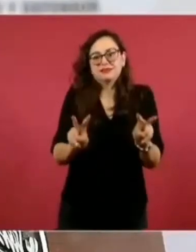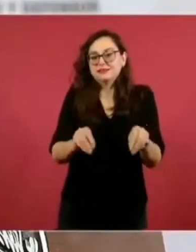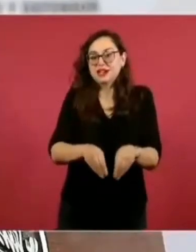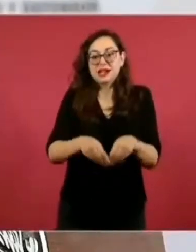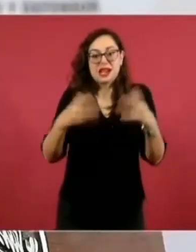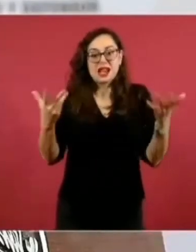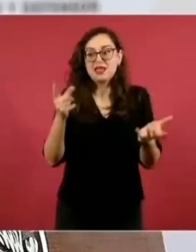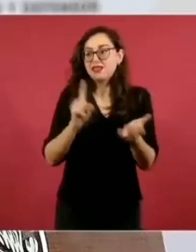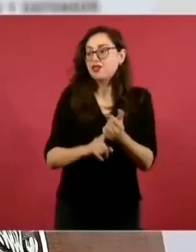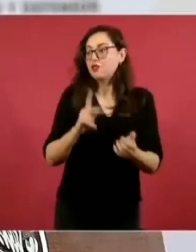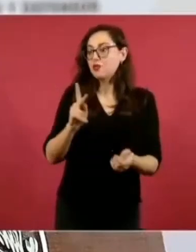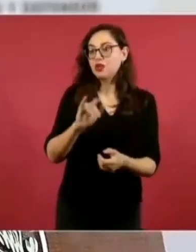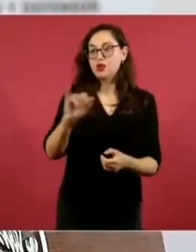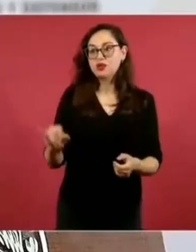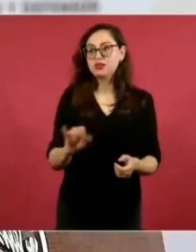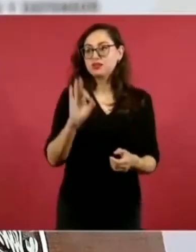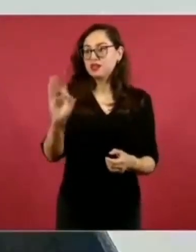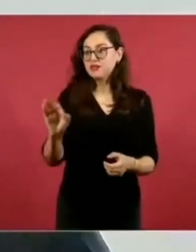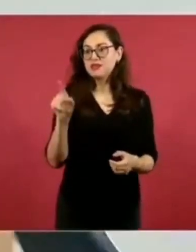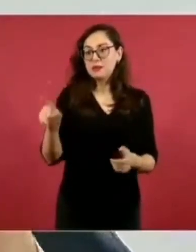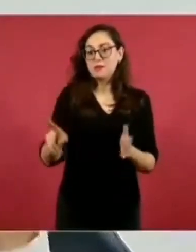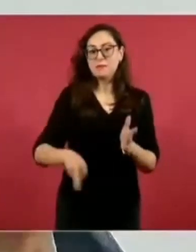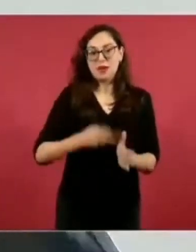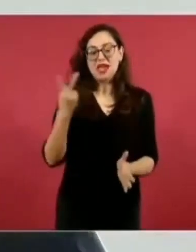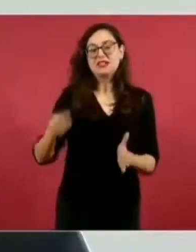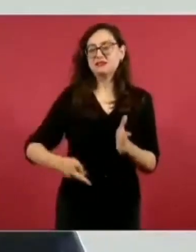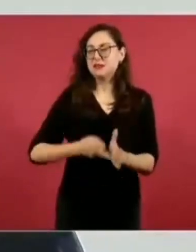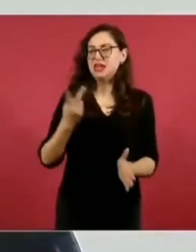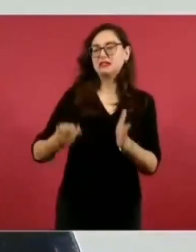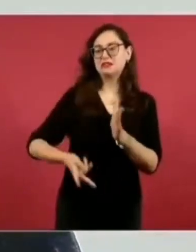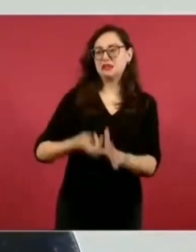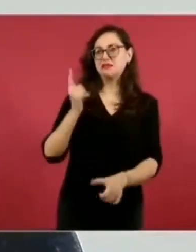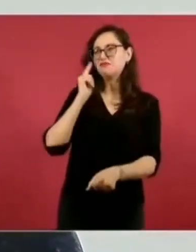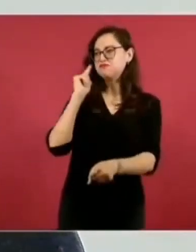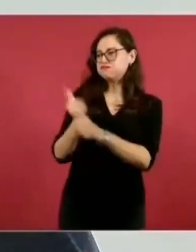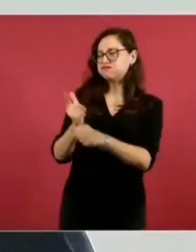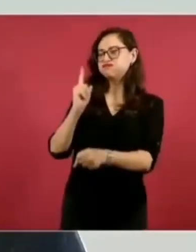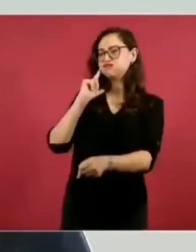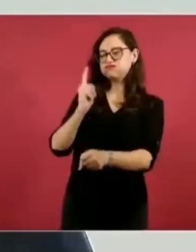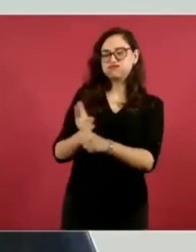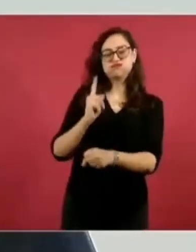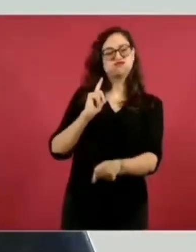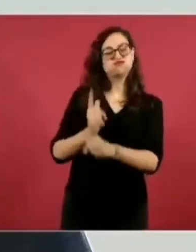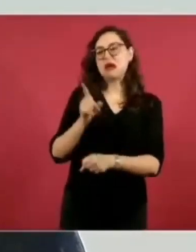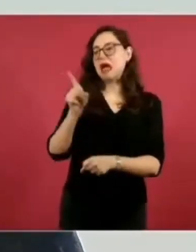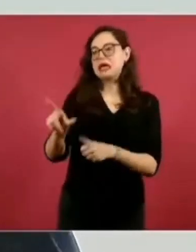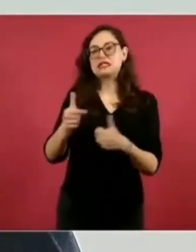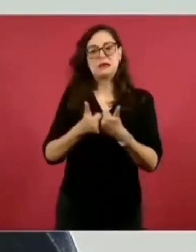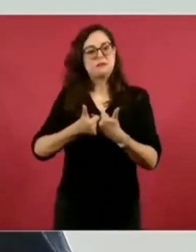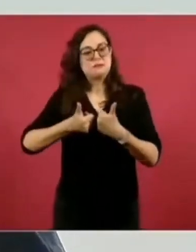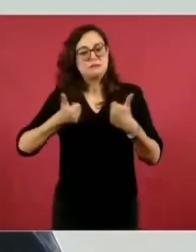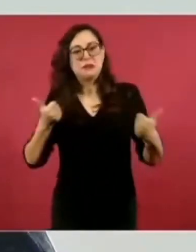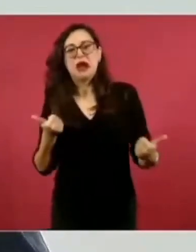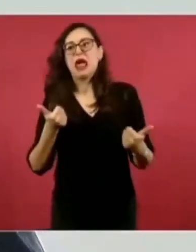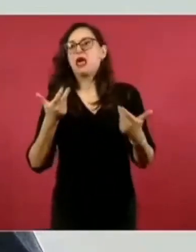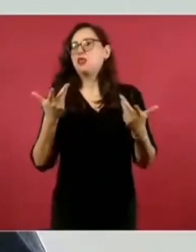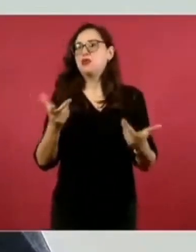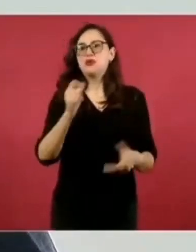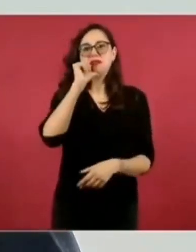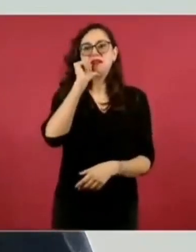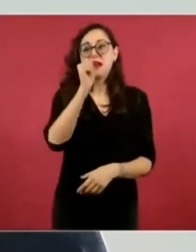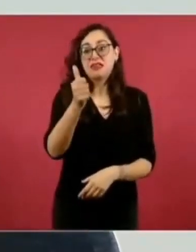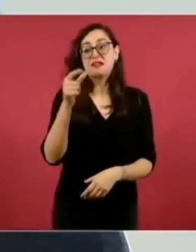poder judicial se exhibe una y otra vez como un poder que no es autónomo, que tiene muchas colusiones y muchos